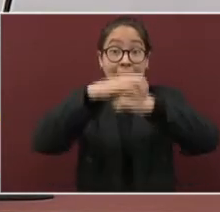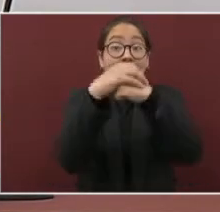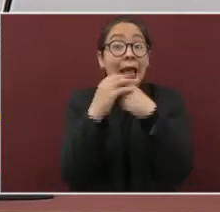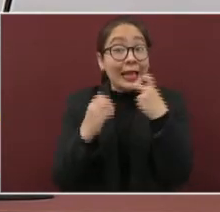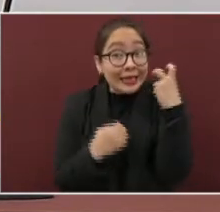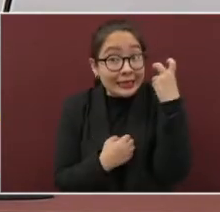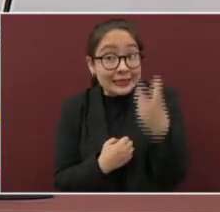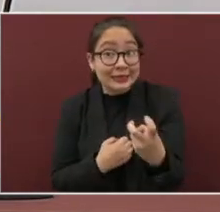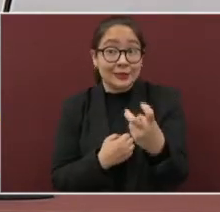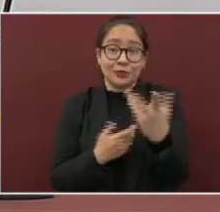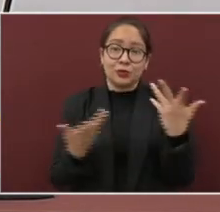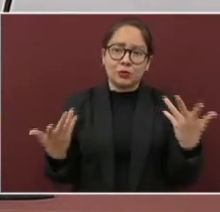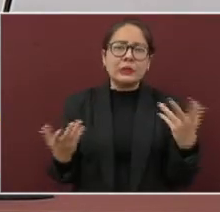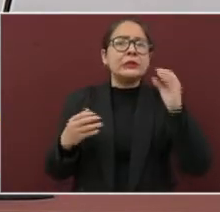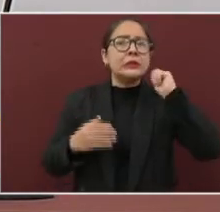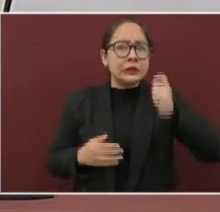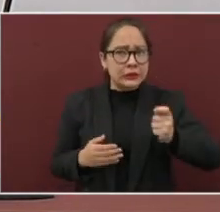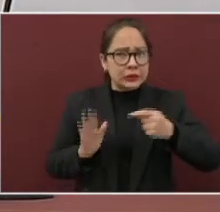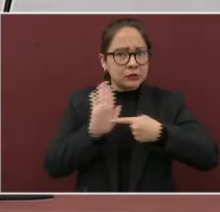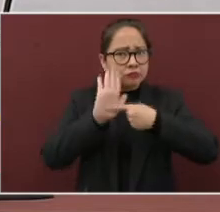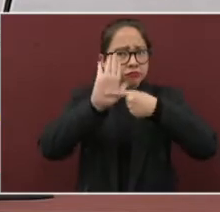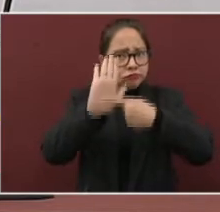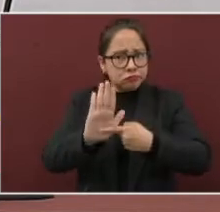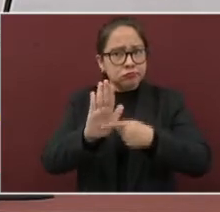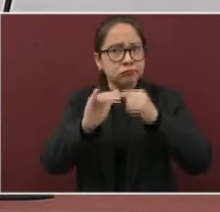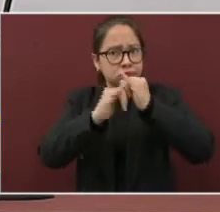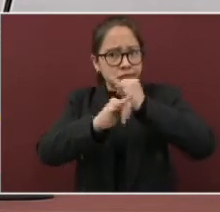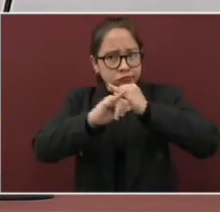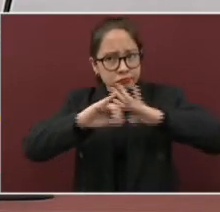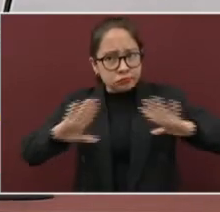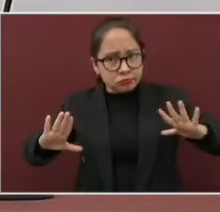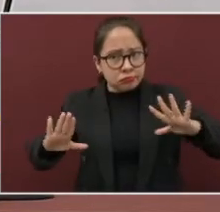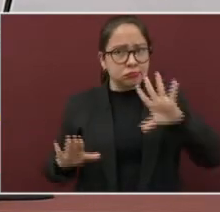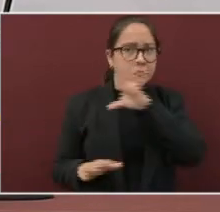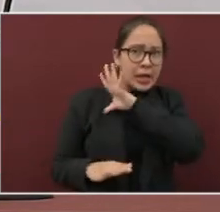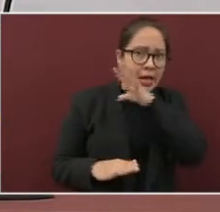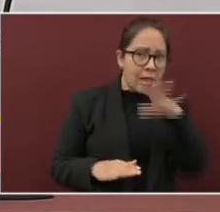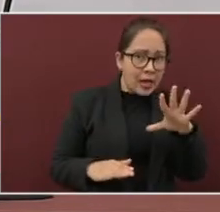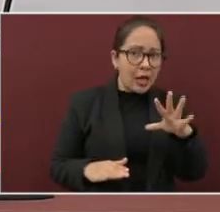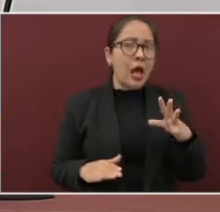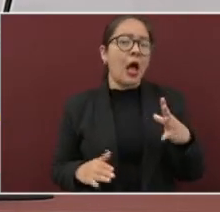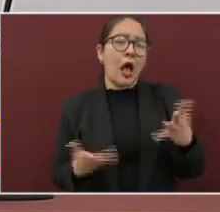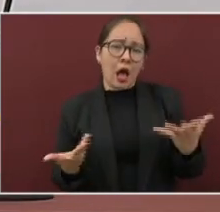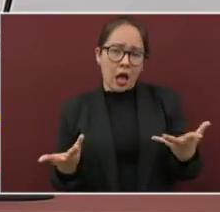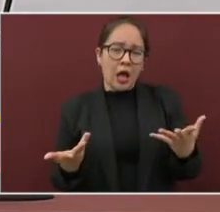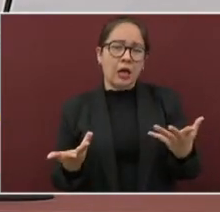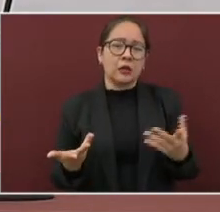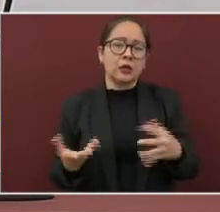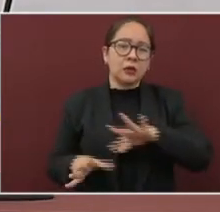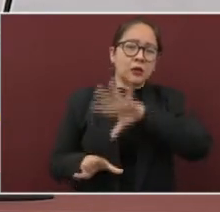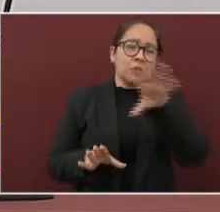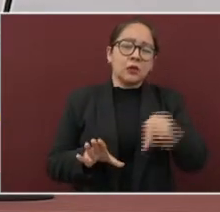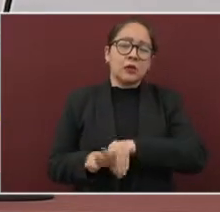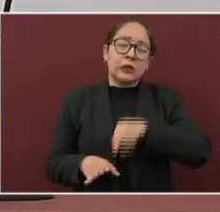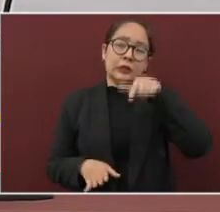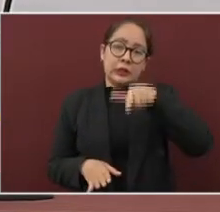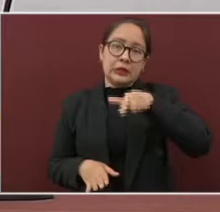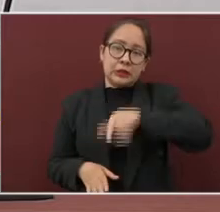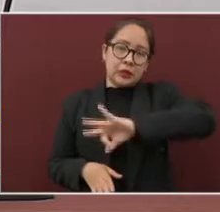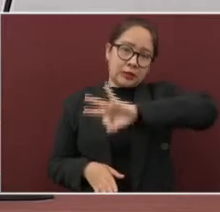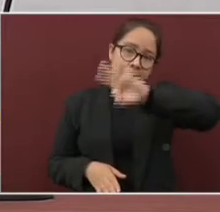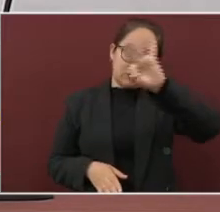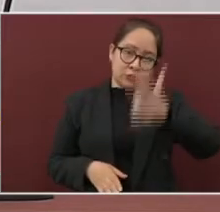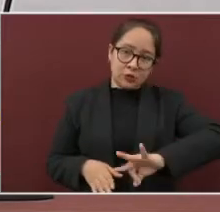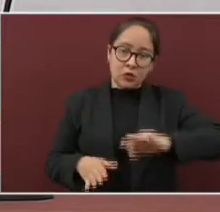Veracruzana, nos da un registro ya en términos generales de un 17% de